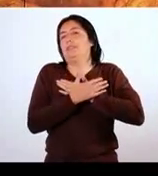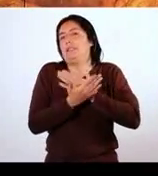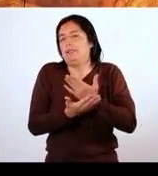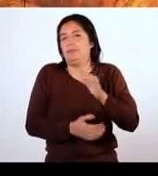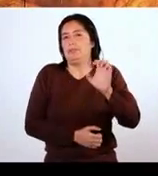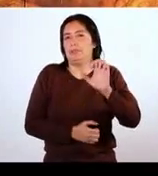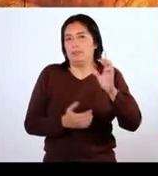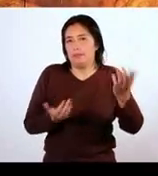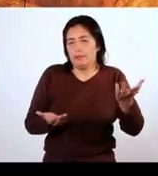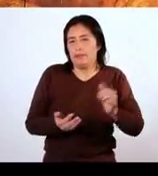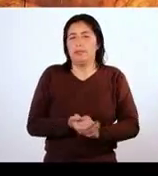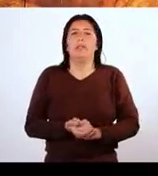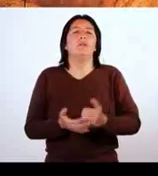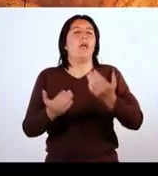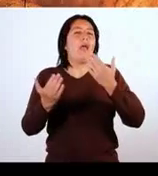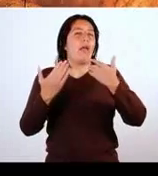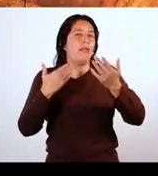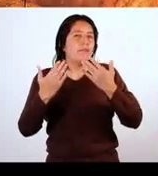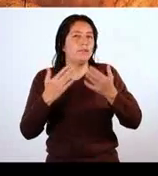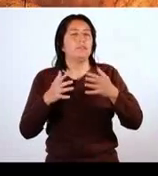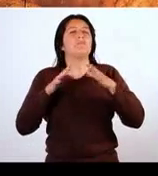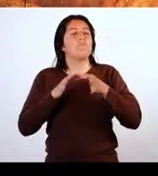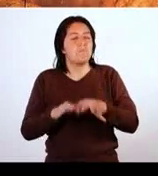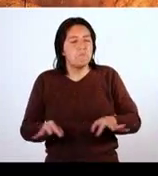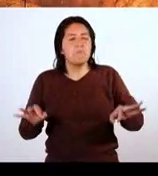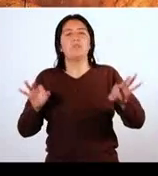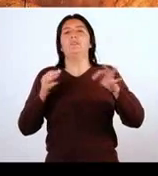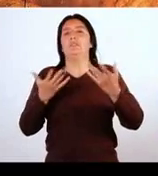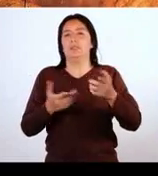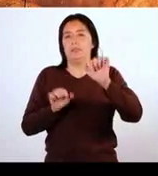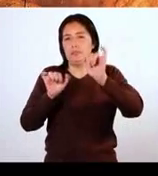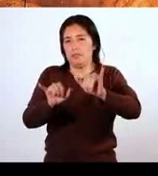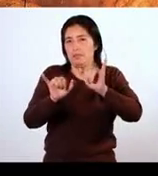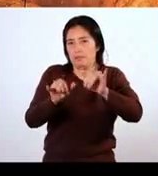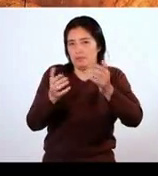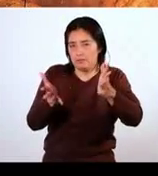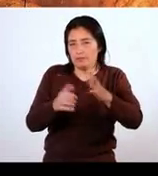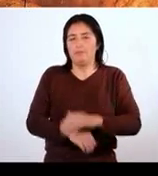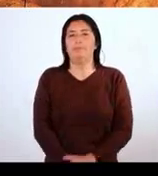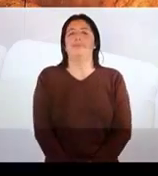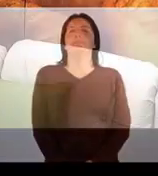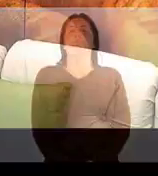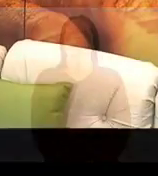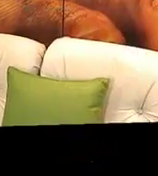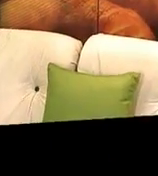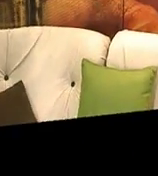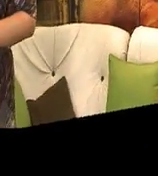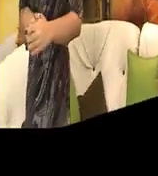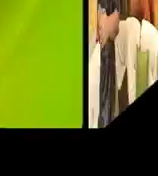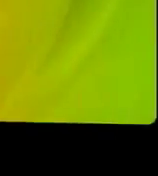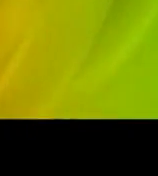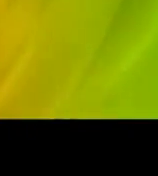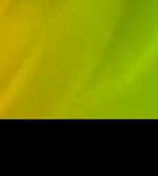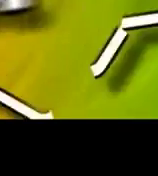realizar nuestro queridísimo Enrique. Una entrevista muy interesante. Así que quédense ahí, que ya volvemos.